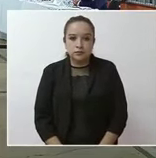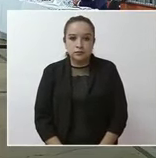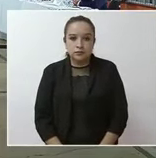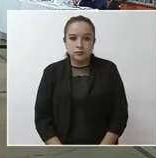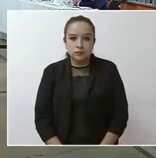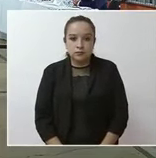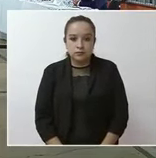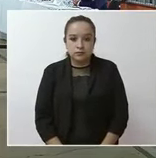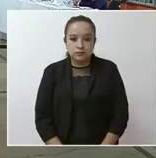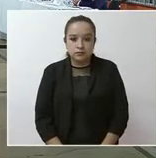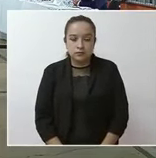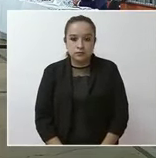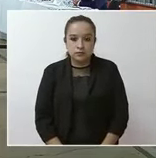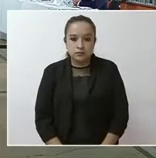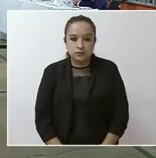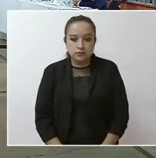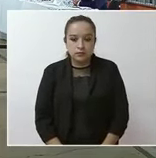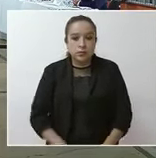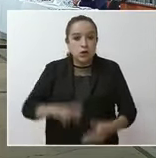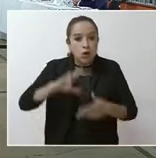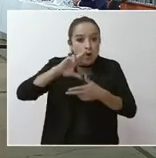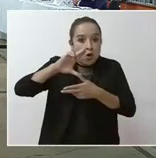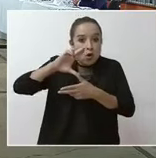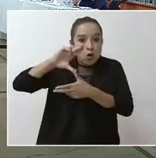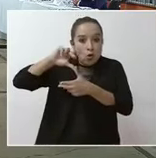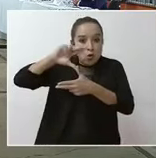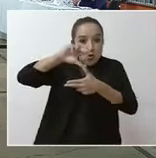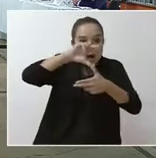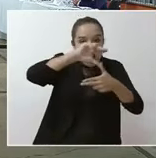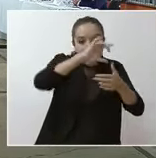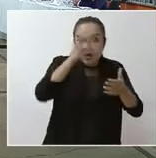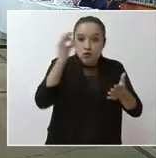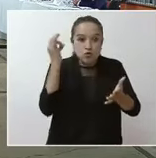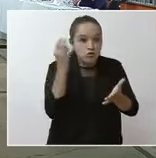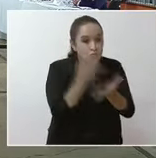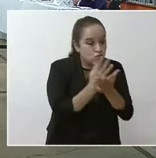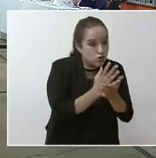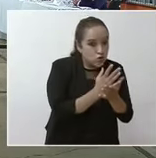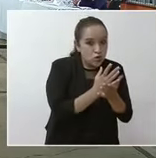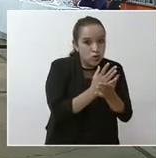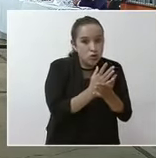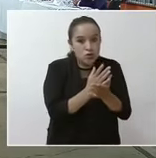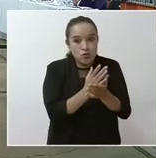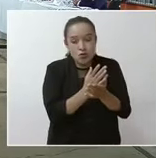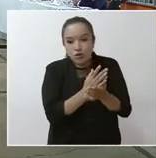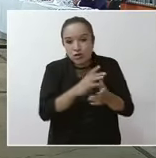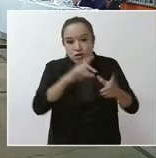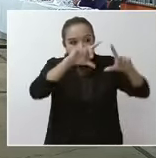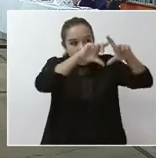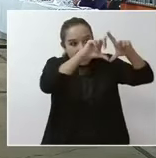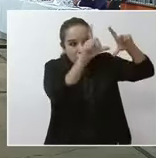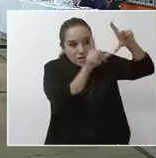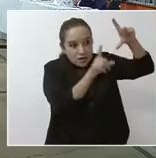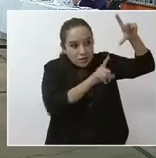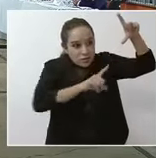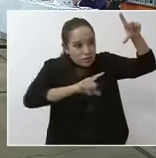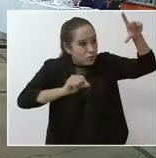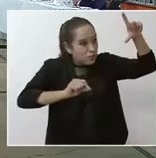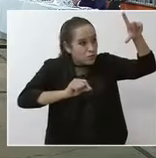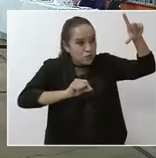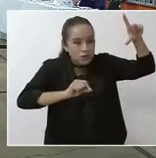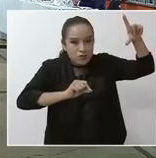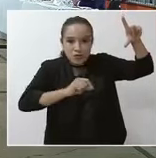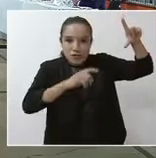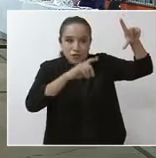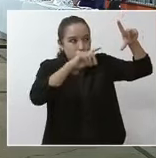Este fue un huracán único, decía, porque cruzó toda la República Mexicana hacia el